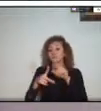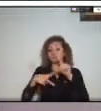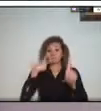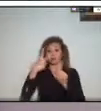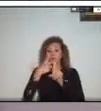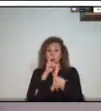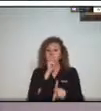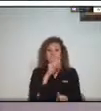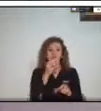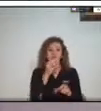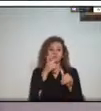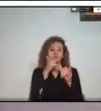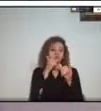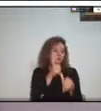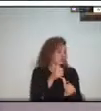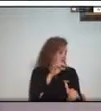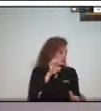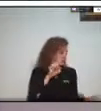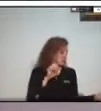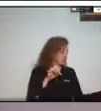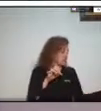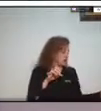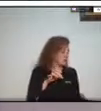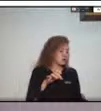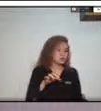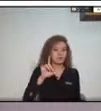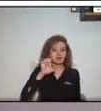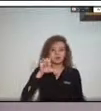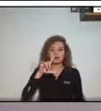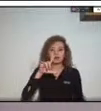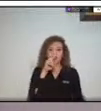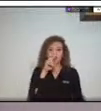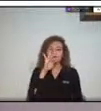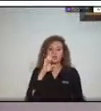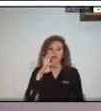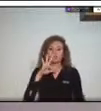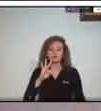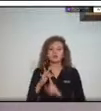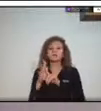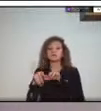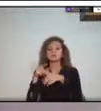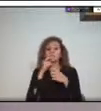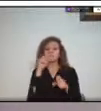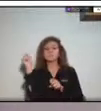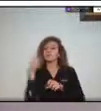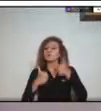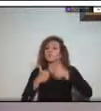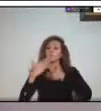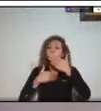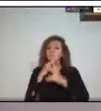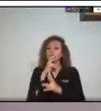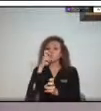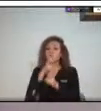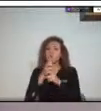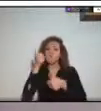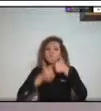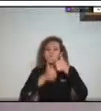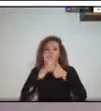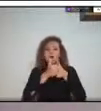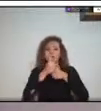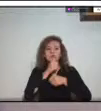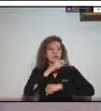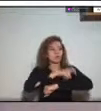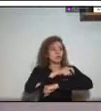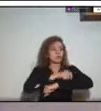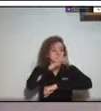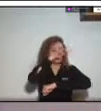de CENIT la primera pregunta es ¿cuál es el proceso más complejo en la fase de atención de un derrame de hidrocarburos por ruptura de